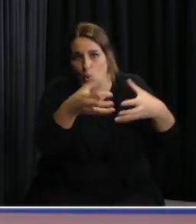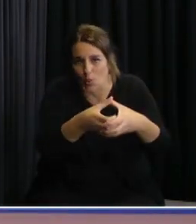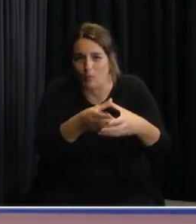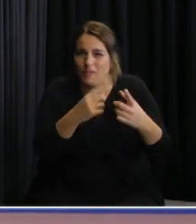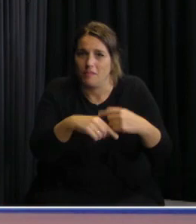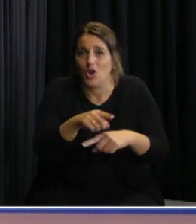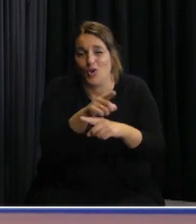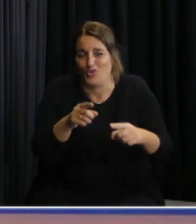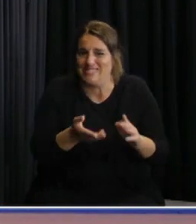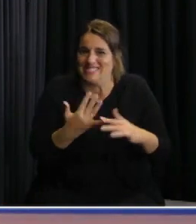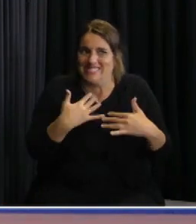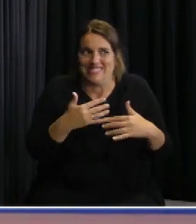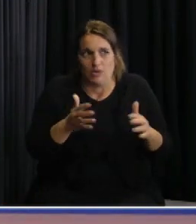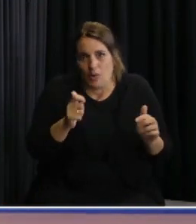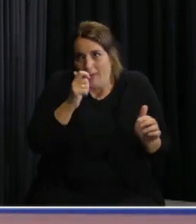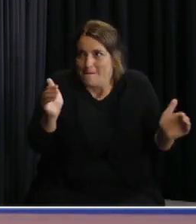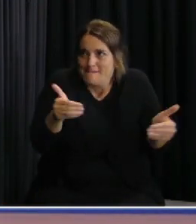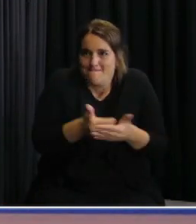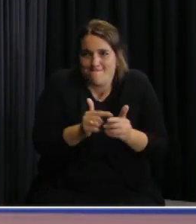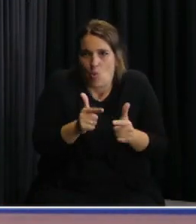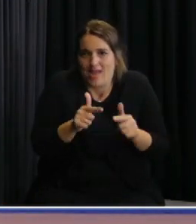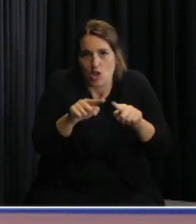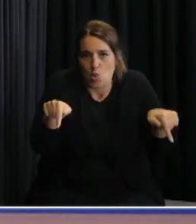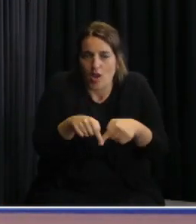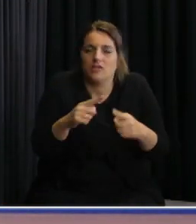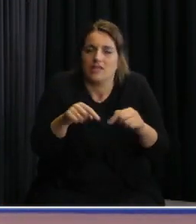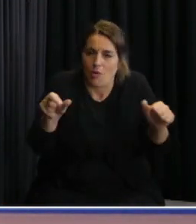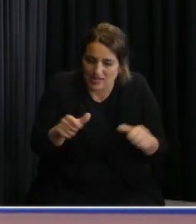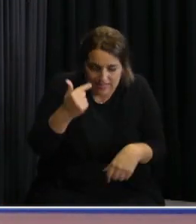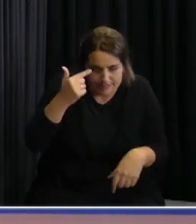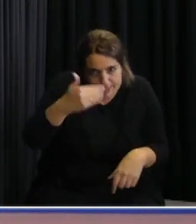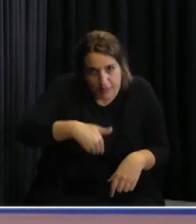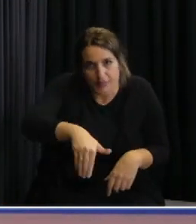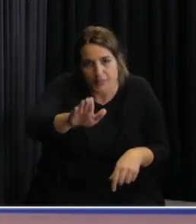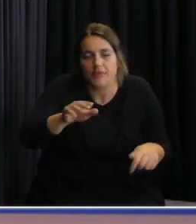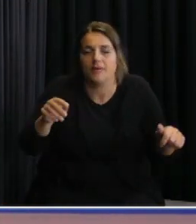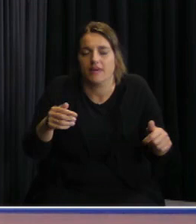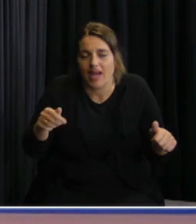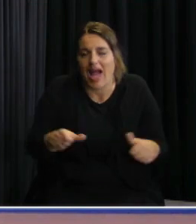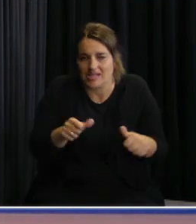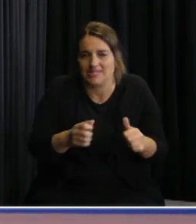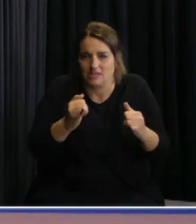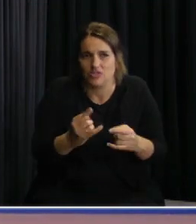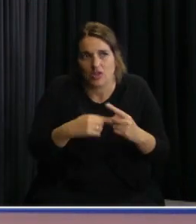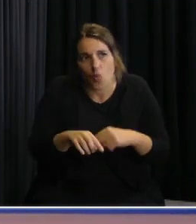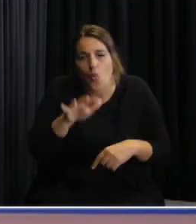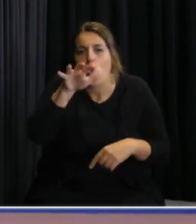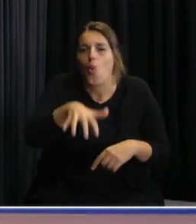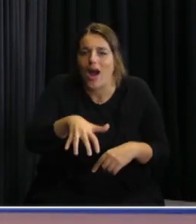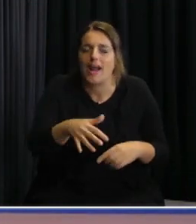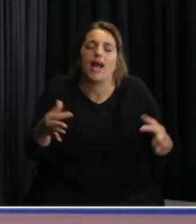en otros se dificulta y estamos instrumentando en estas próximas horas días unos centros